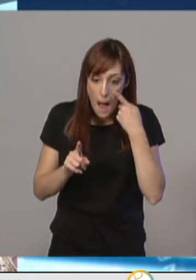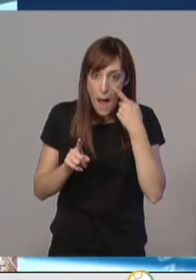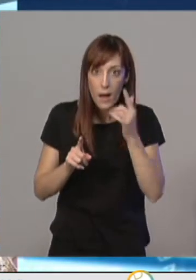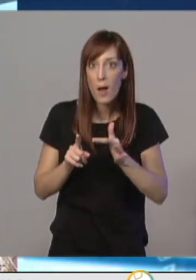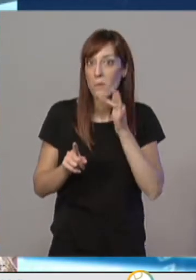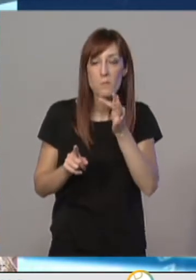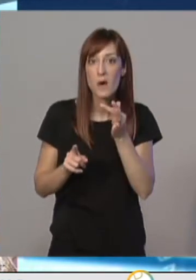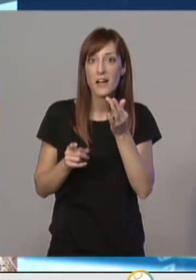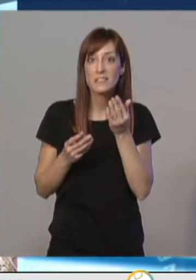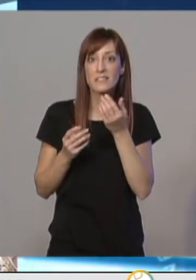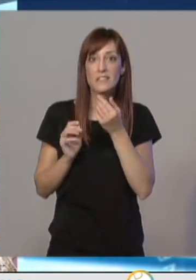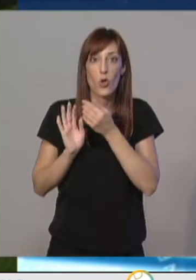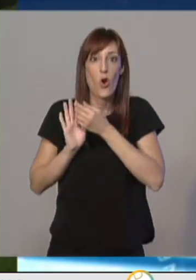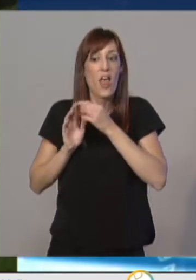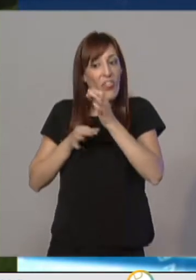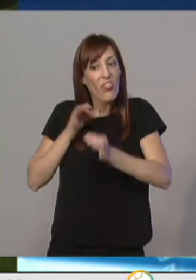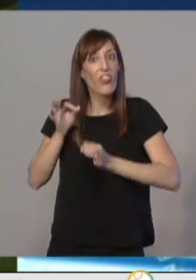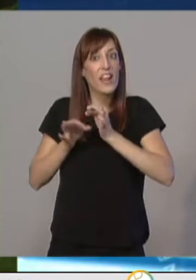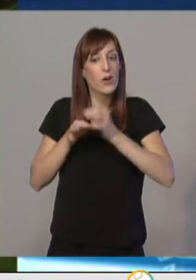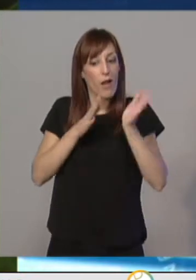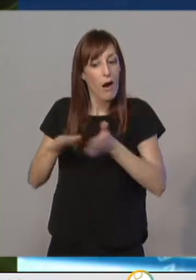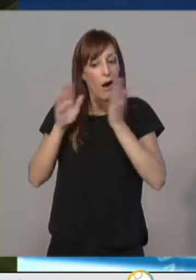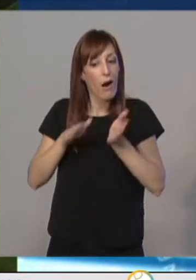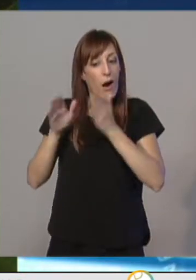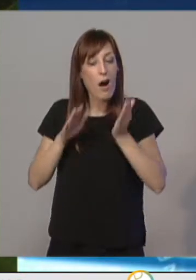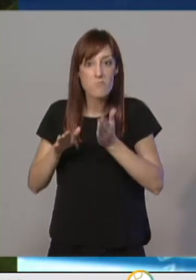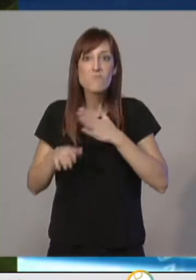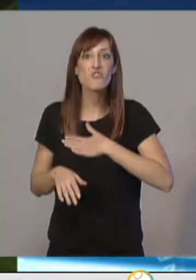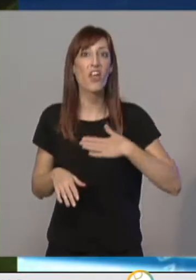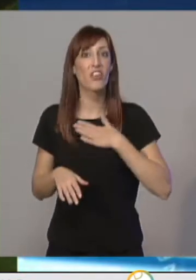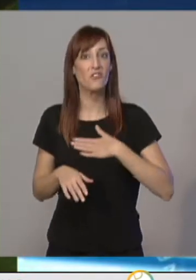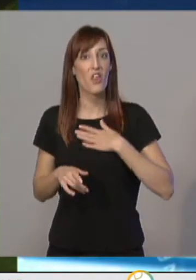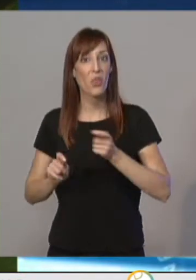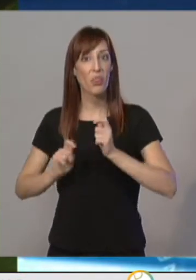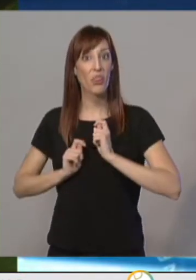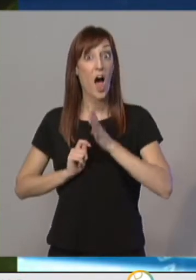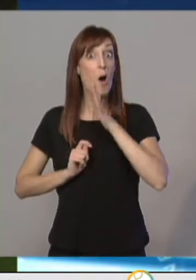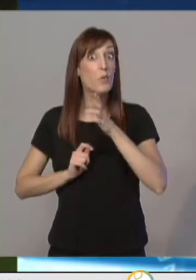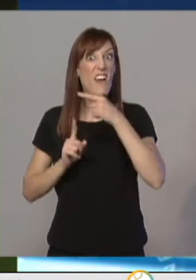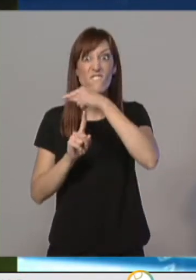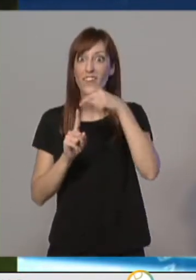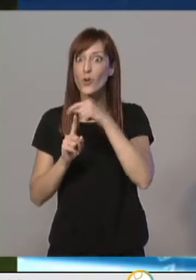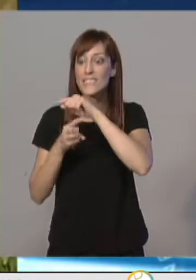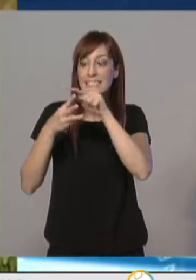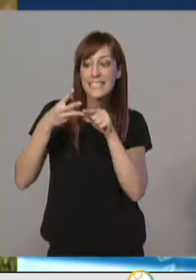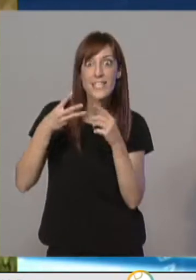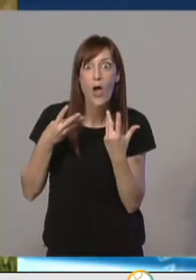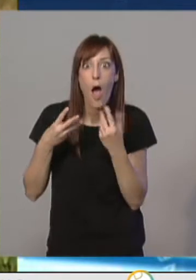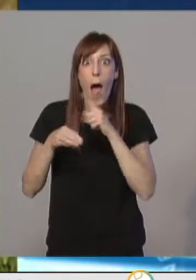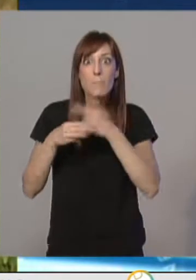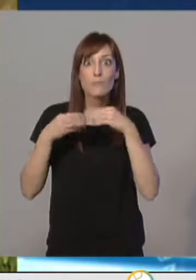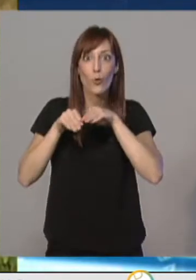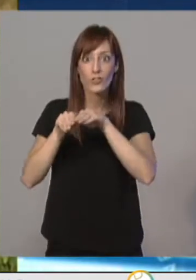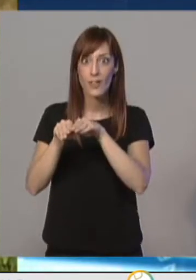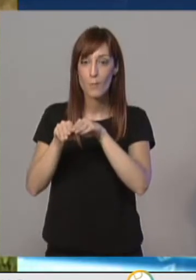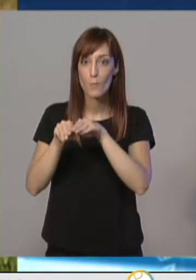que nos ha dado todo el ciclo de producción. Y es que según ha explicado Franco se han juntado tres factores que pocas veces se han visto... ...y que hacen que se tenga